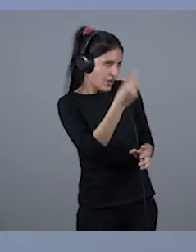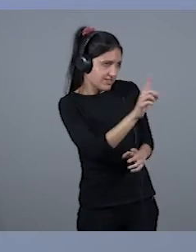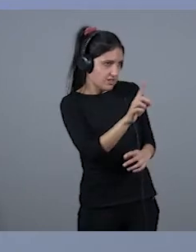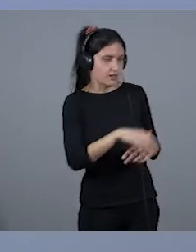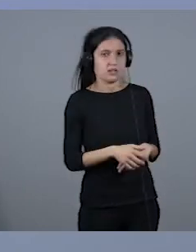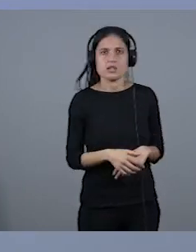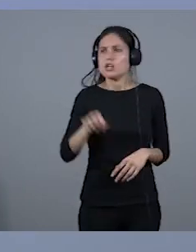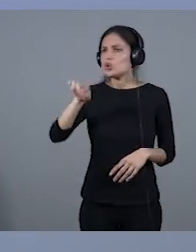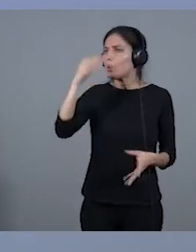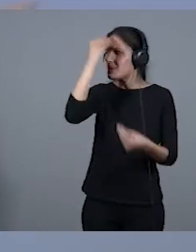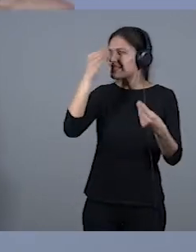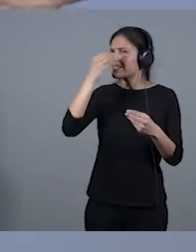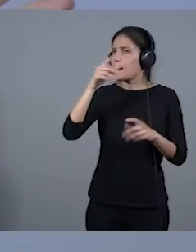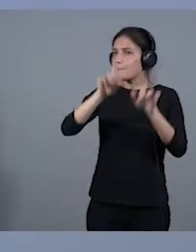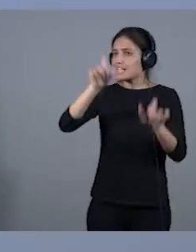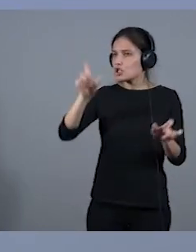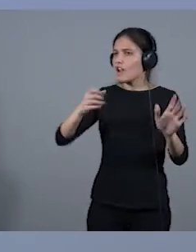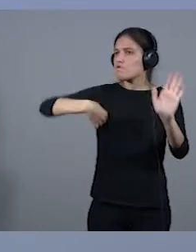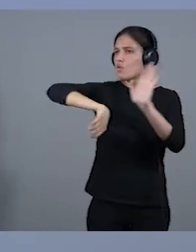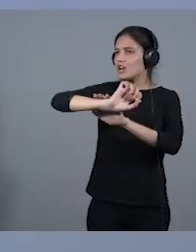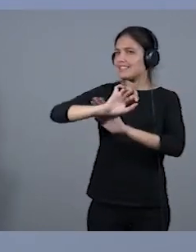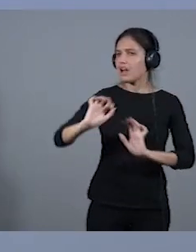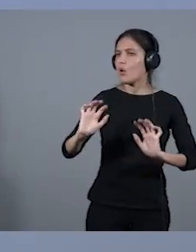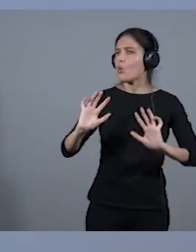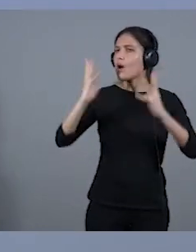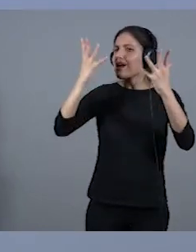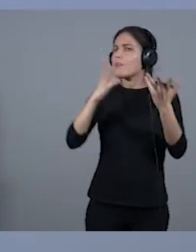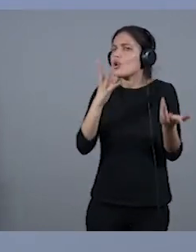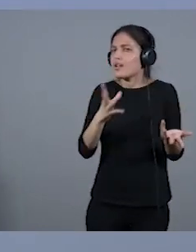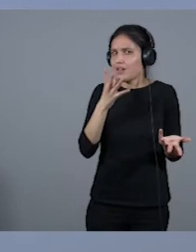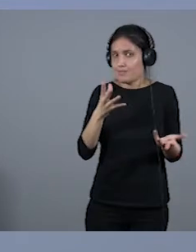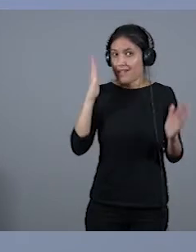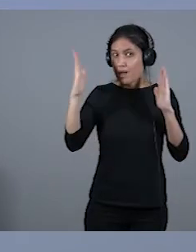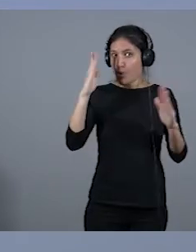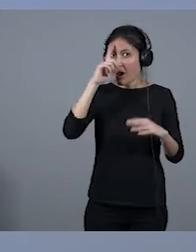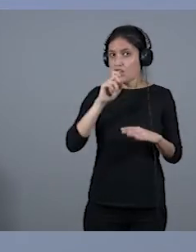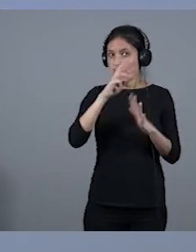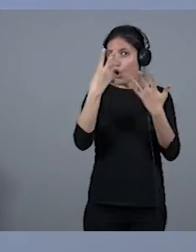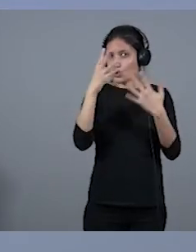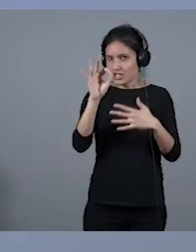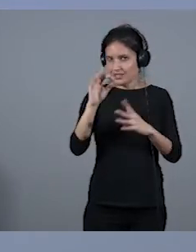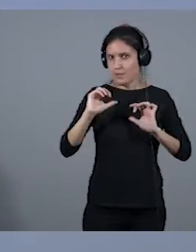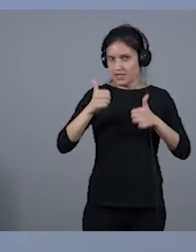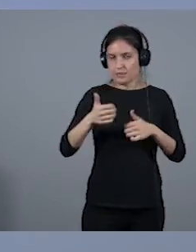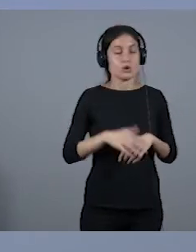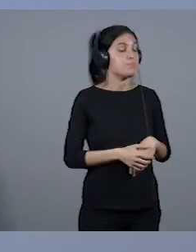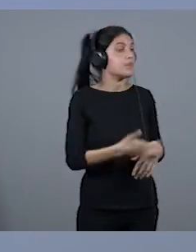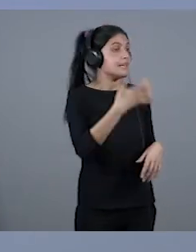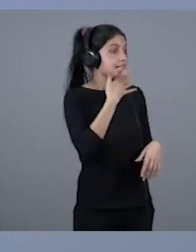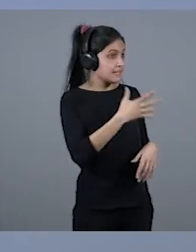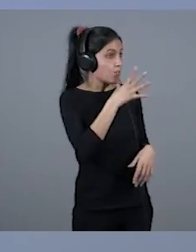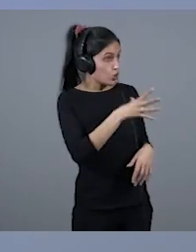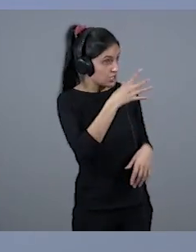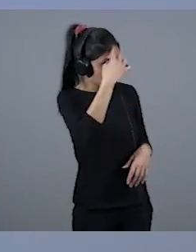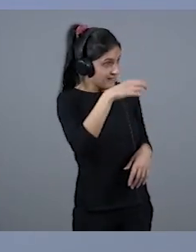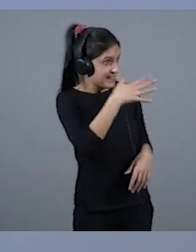que tienen los futbolistas? Estoy hablando de principios de los 80. Digo, hombre, si quieres saber las verdaderas razones deberías de consultarle al vicepresidente de